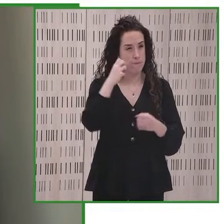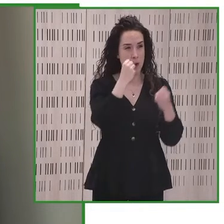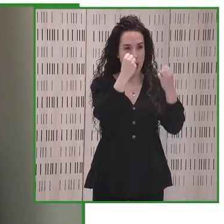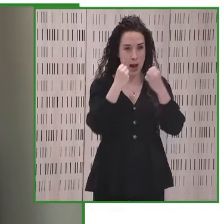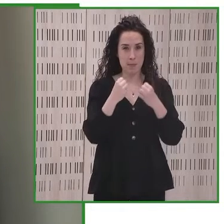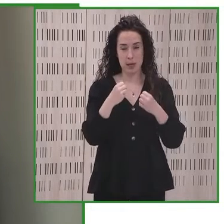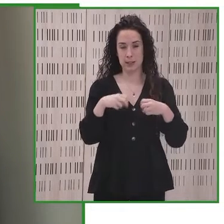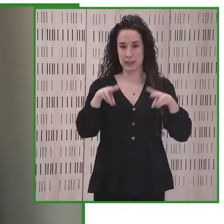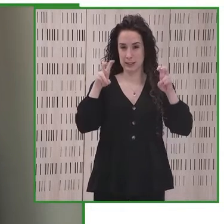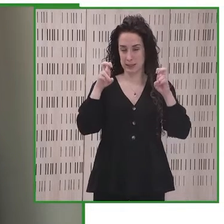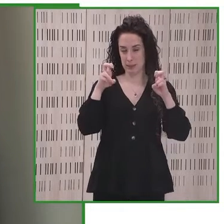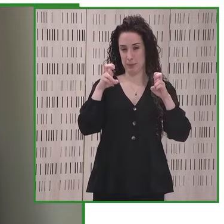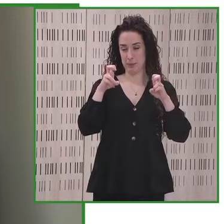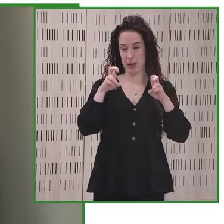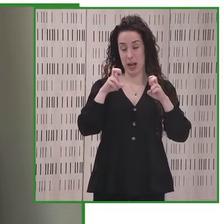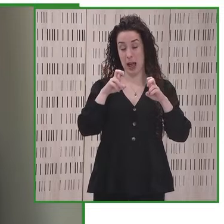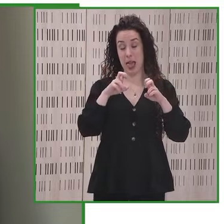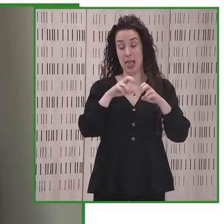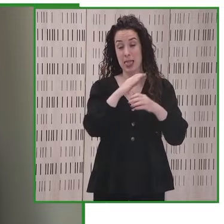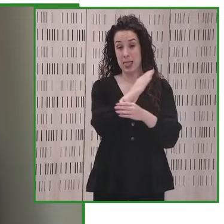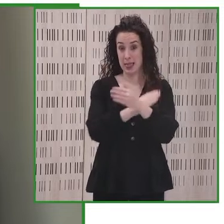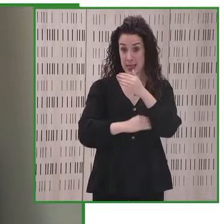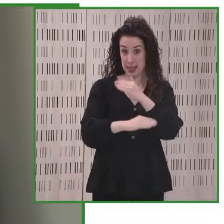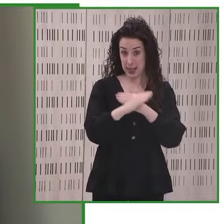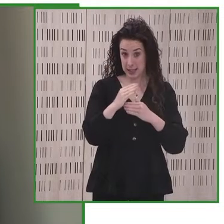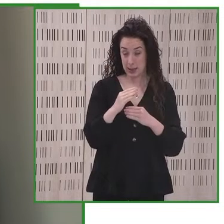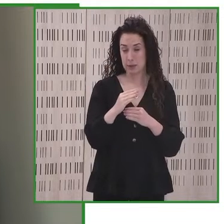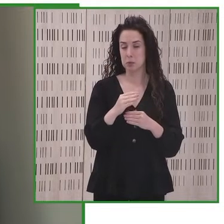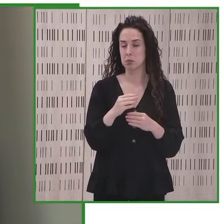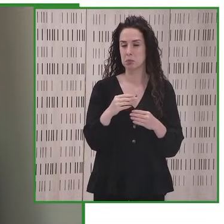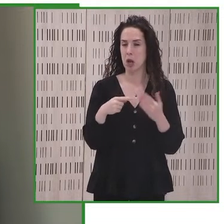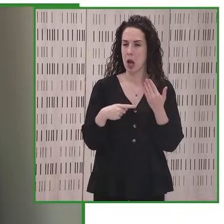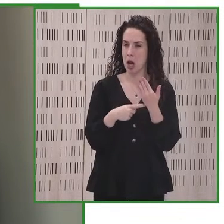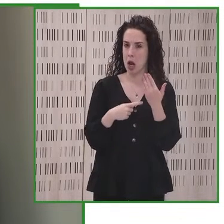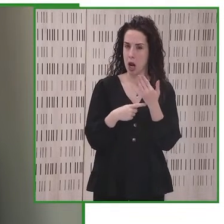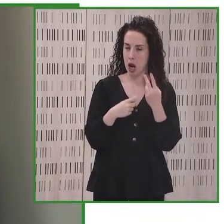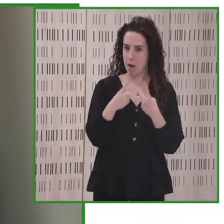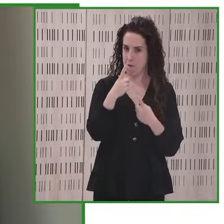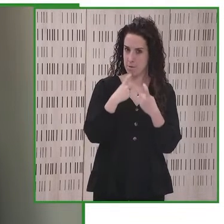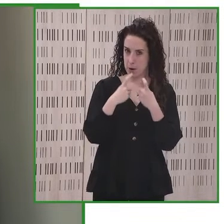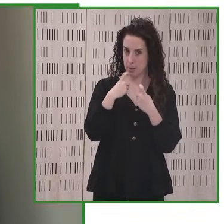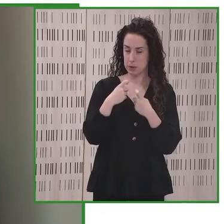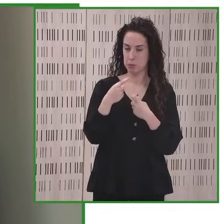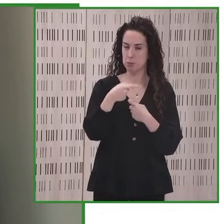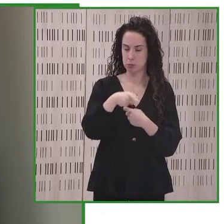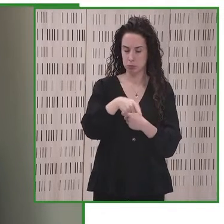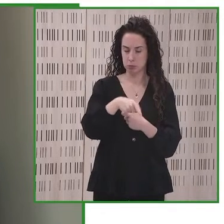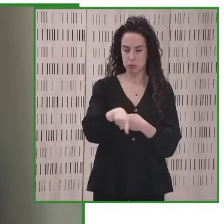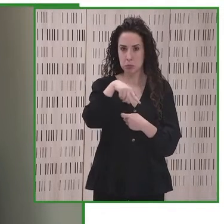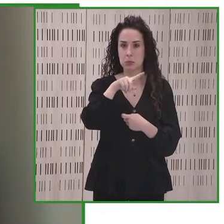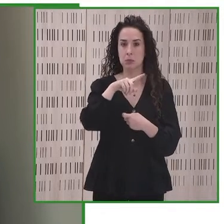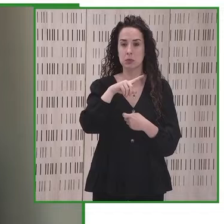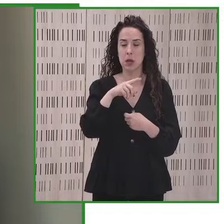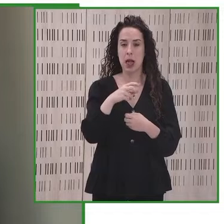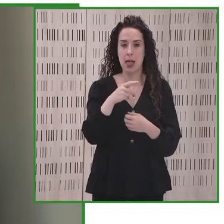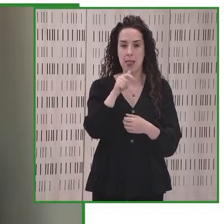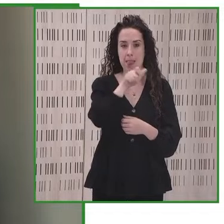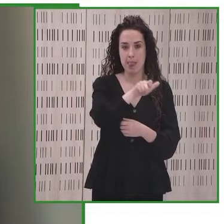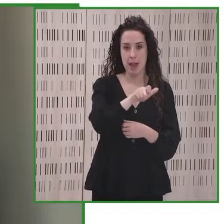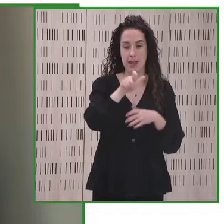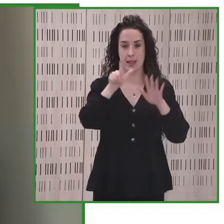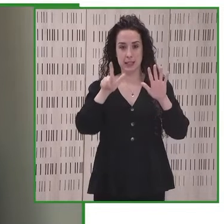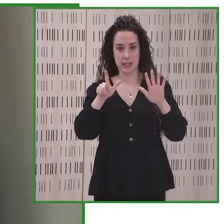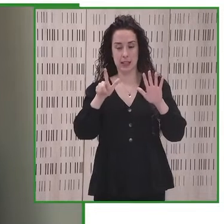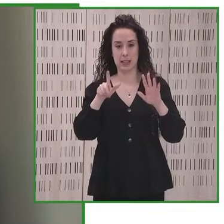y diversos temas relacionados a la accesibilidad y las tecnologías de la información podrán conocer las 17 iniciativas provenientes de Iberoamérica